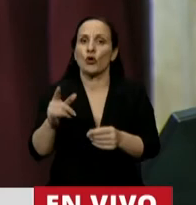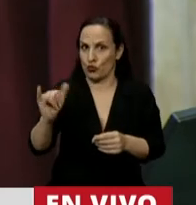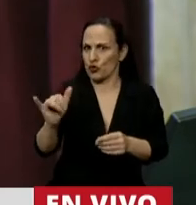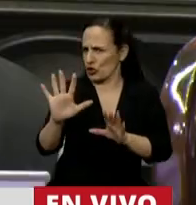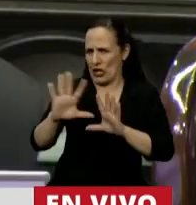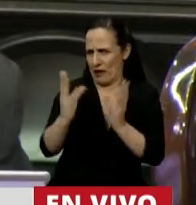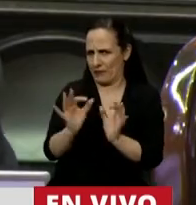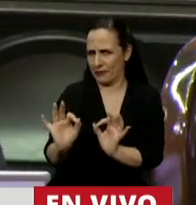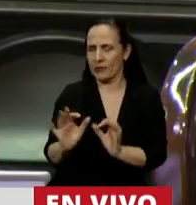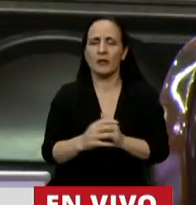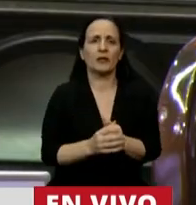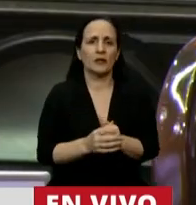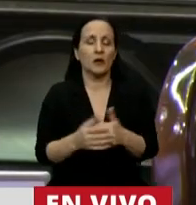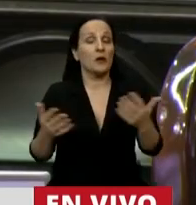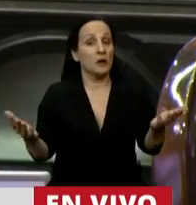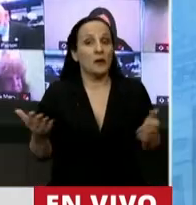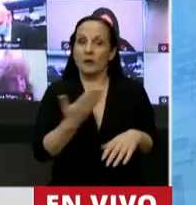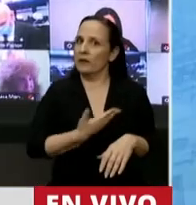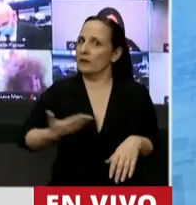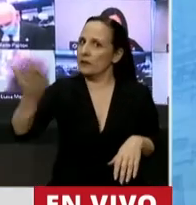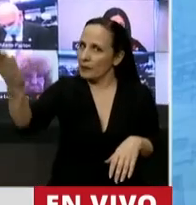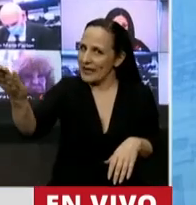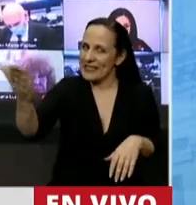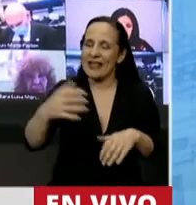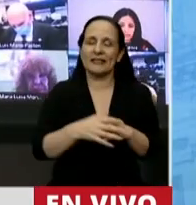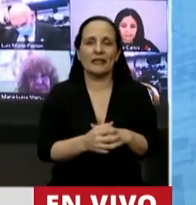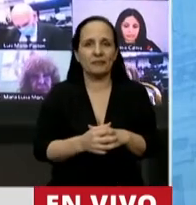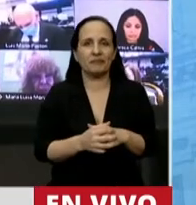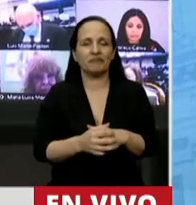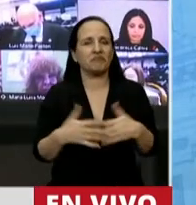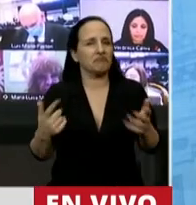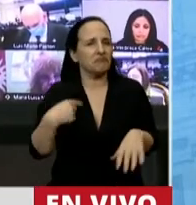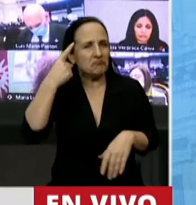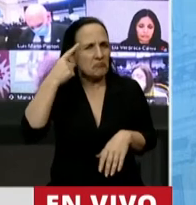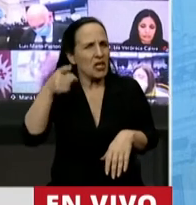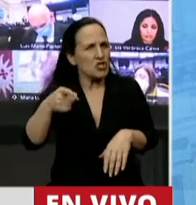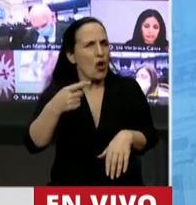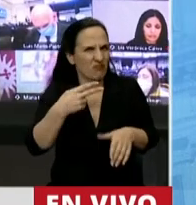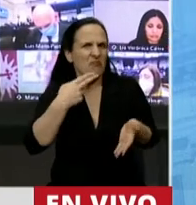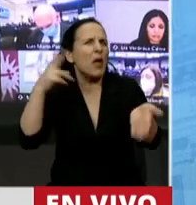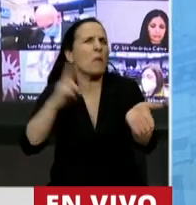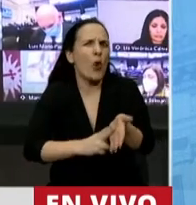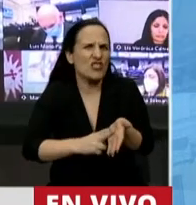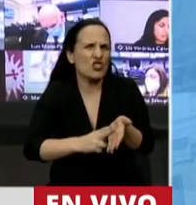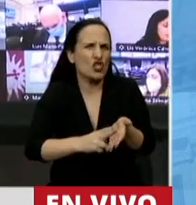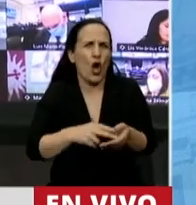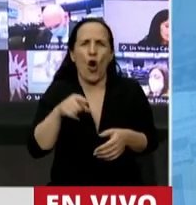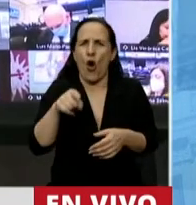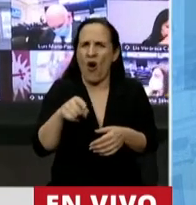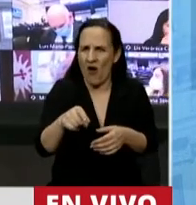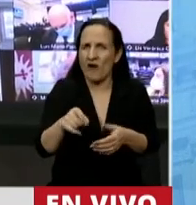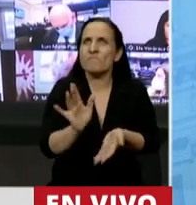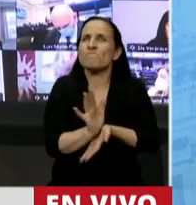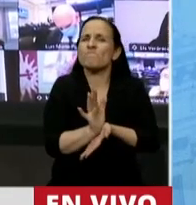Por eso, redondeando, señora Presidenta, Presidenta, creo que este es un impuesto, un aporte